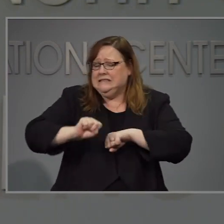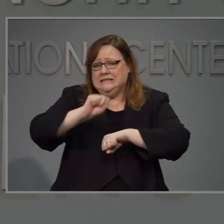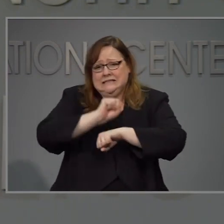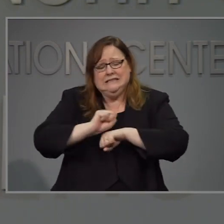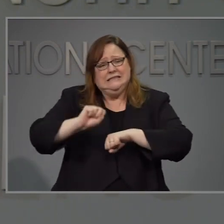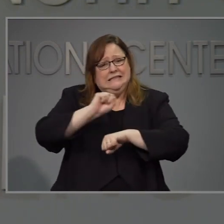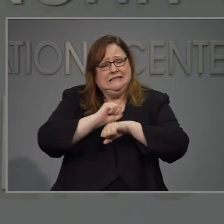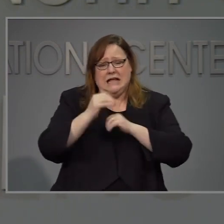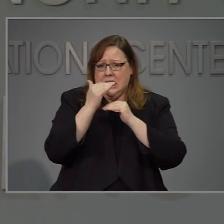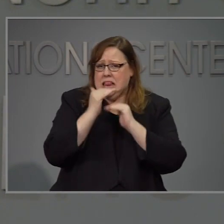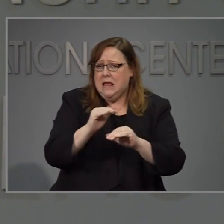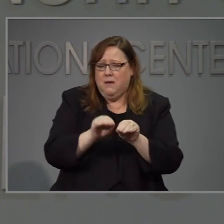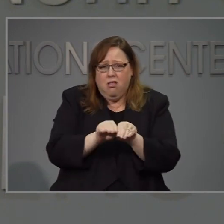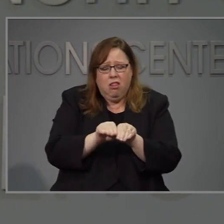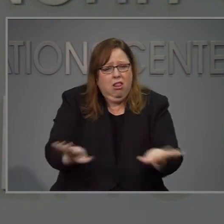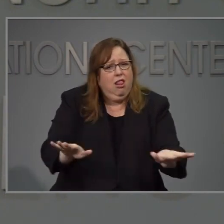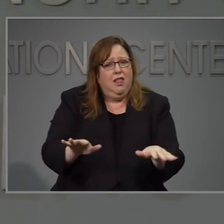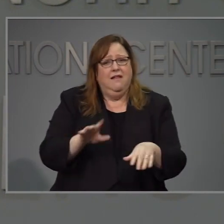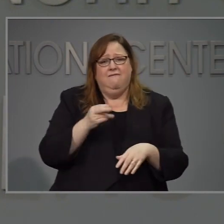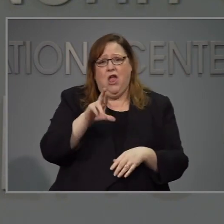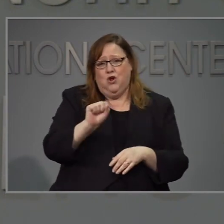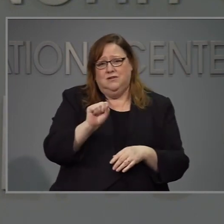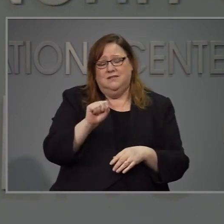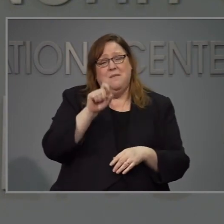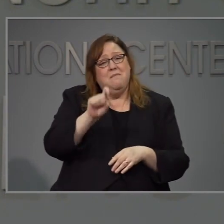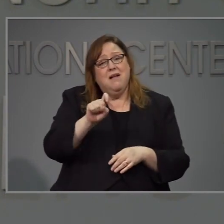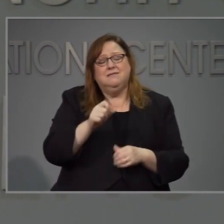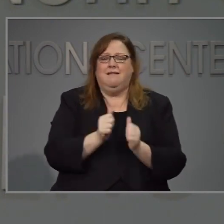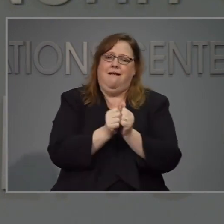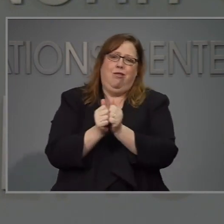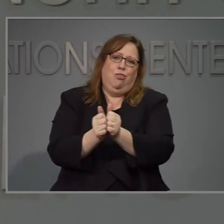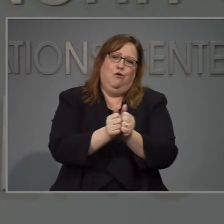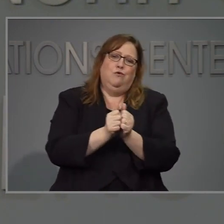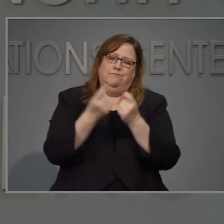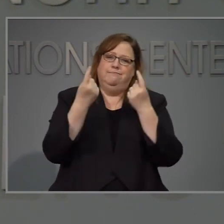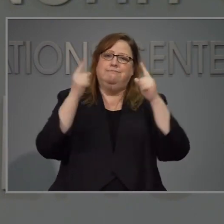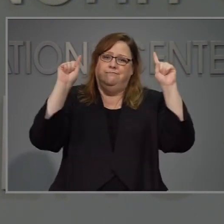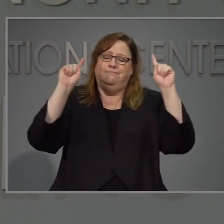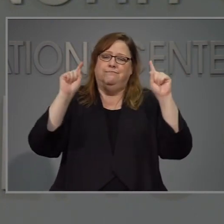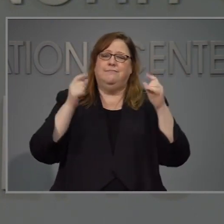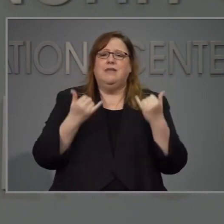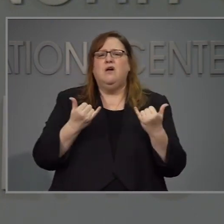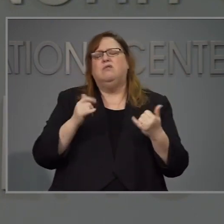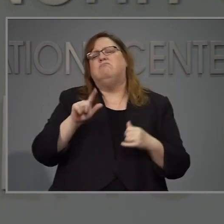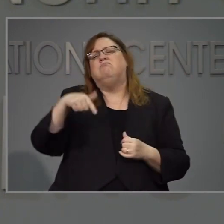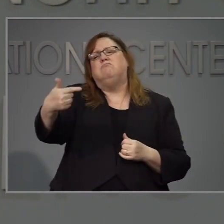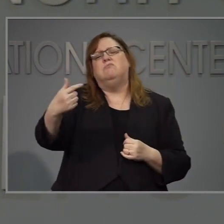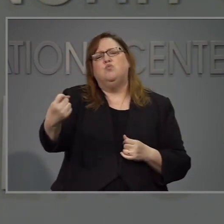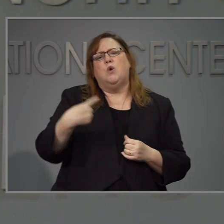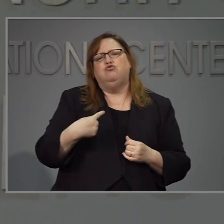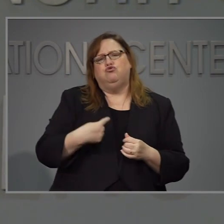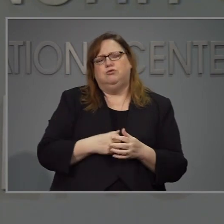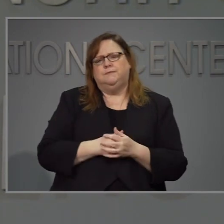hacer para reducir la propagación del virus todos debemos de estar unidos gracias siguiente.